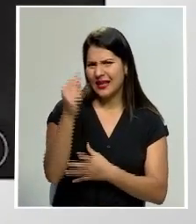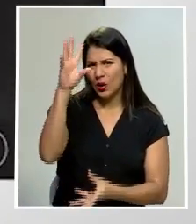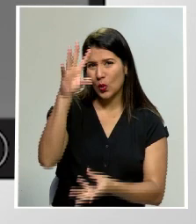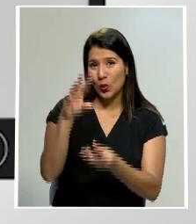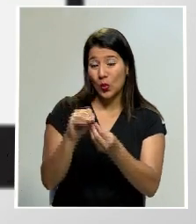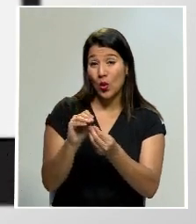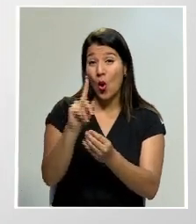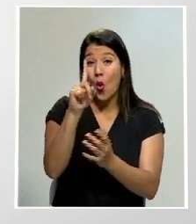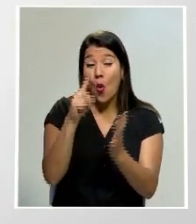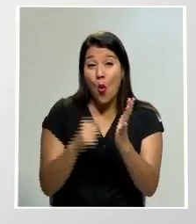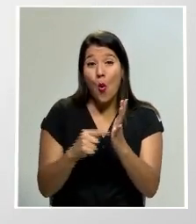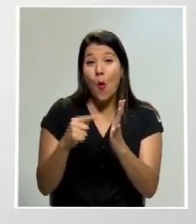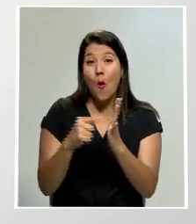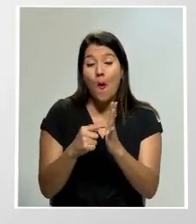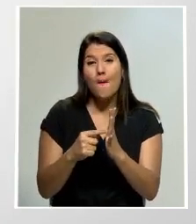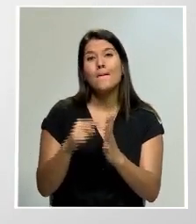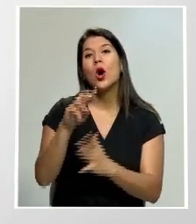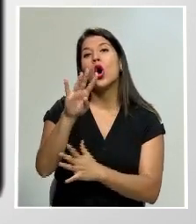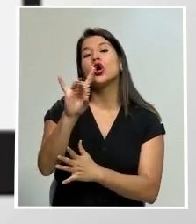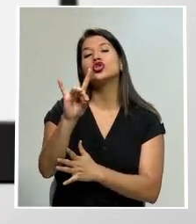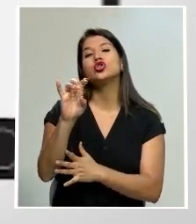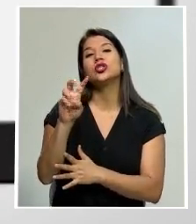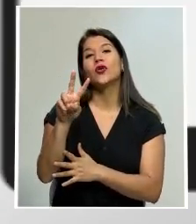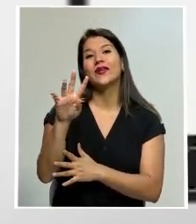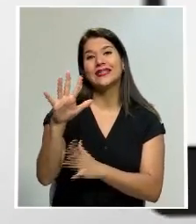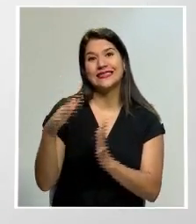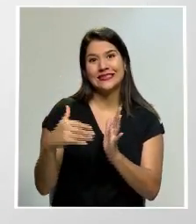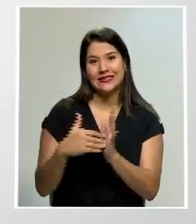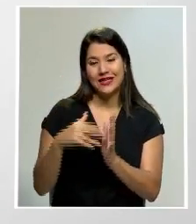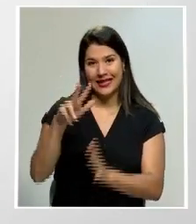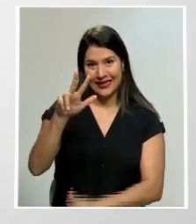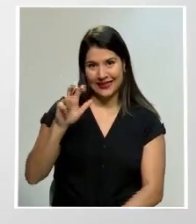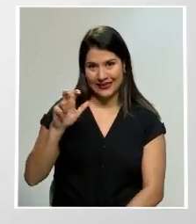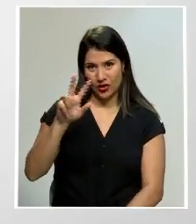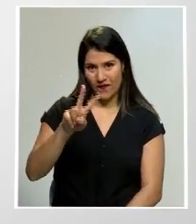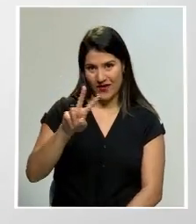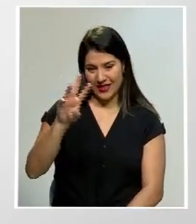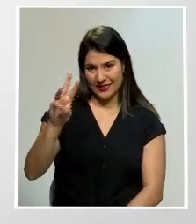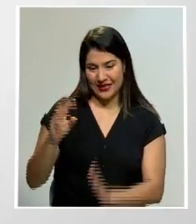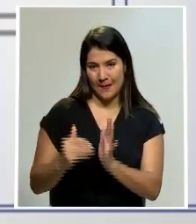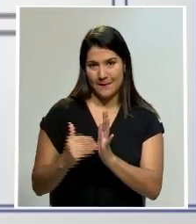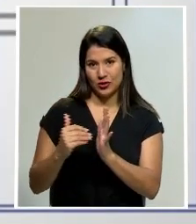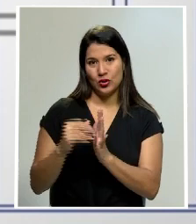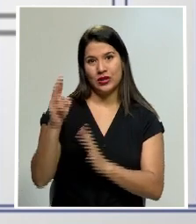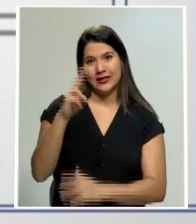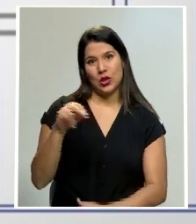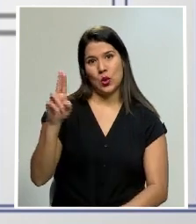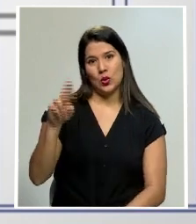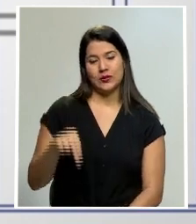.825.326 millones de colones.